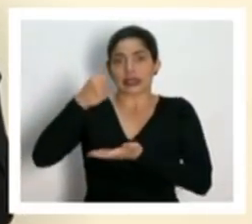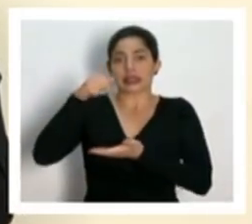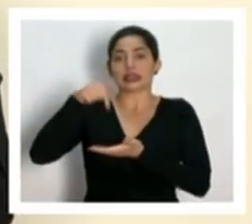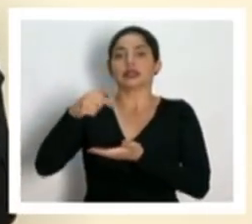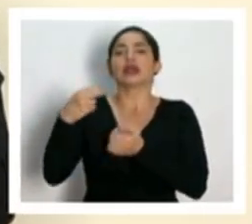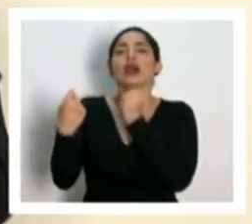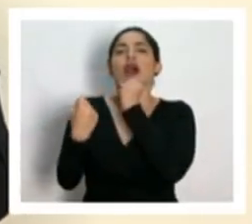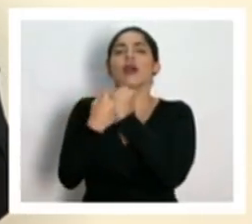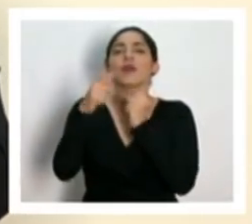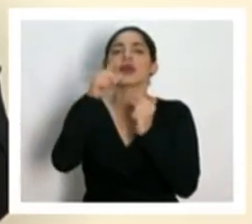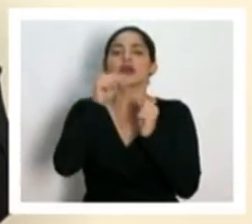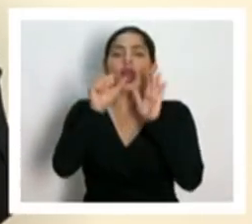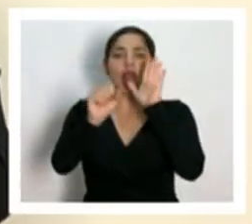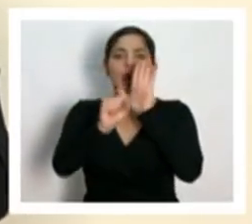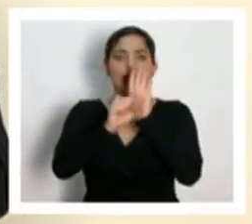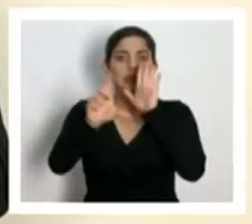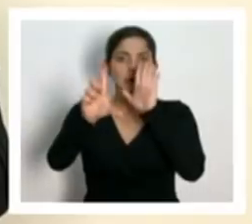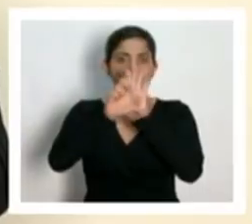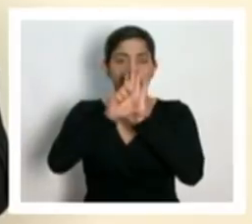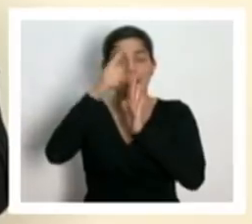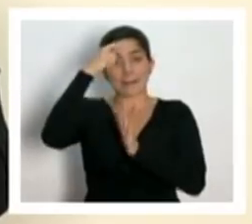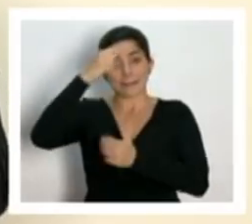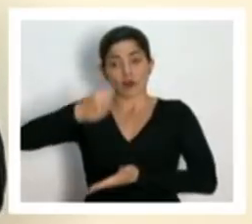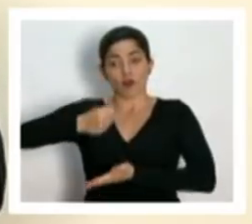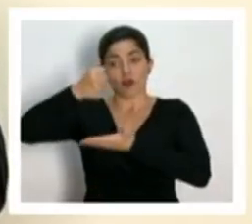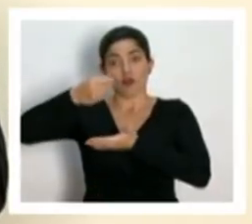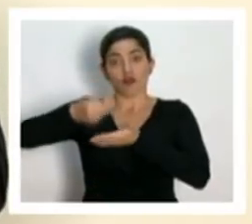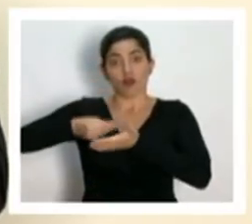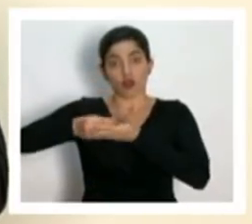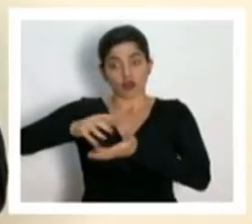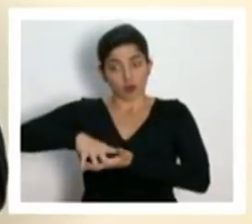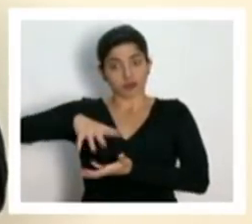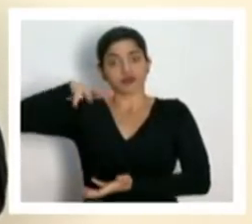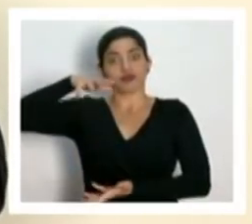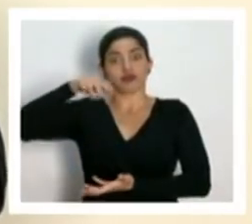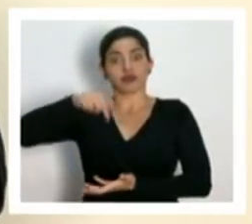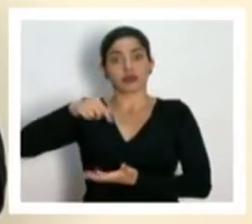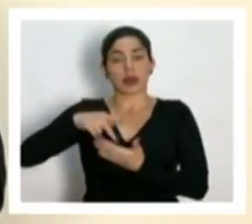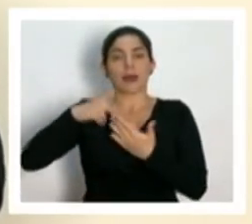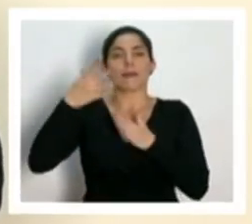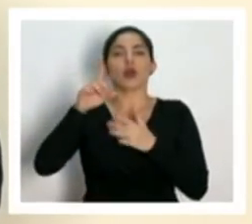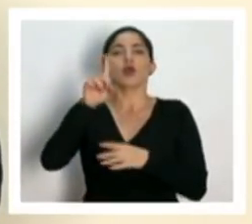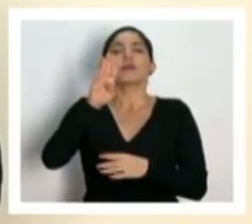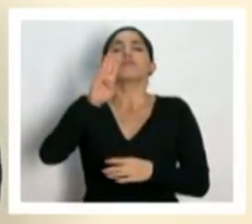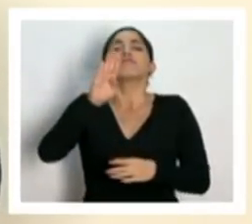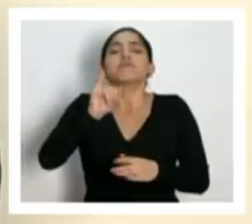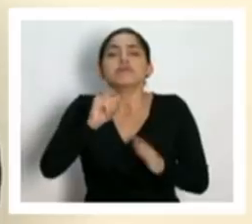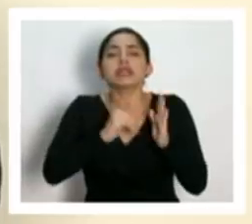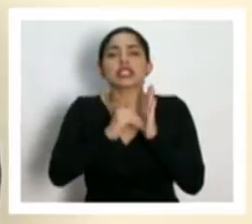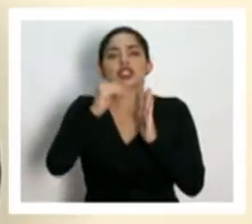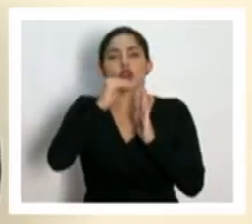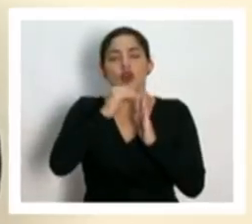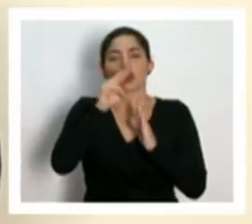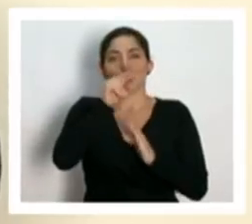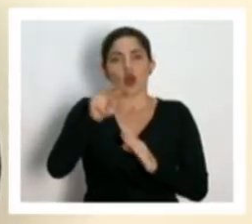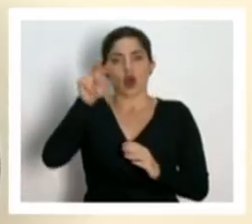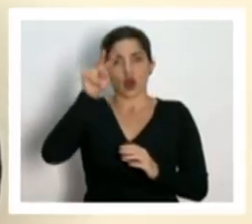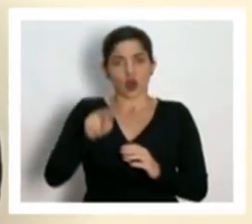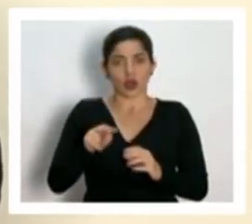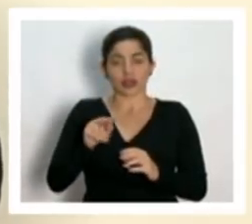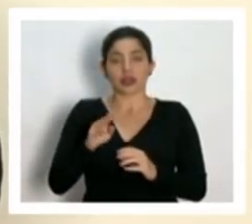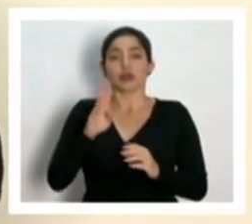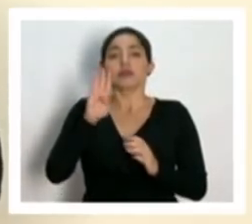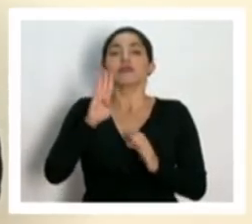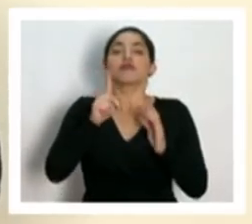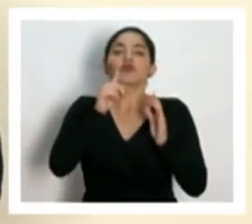Legislativa para tener ese monto, montos económicos importantes, el plan de un millón de colones que estamos trabajando, un millón